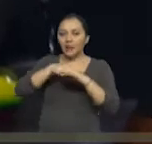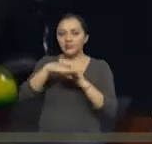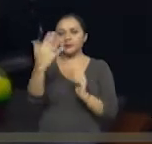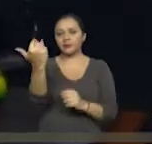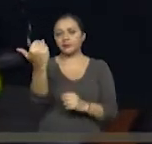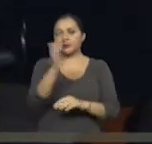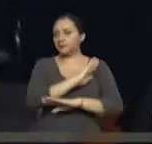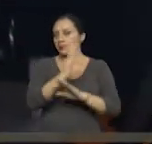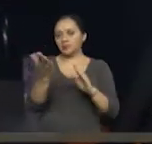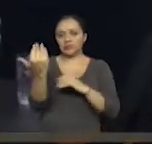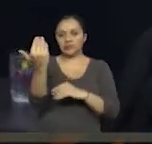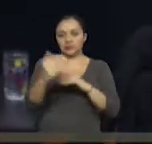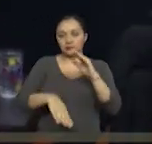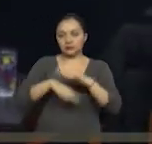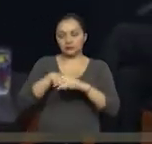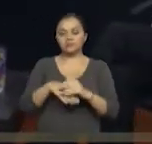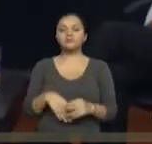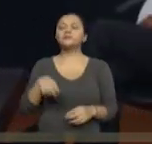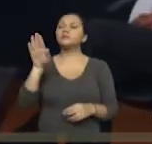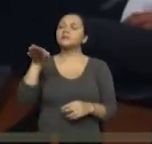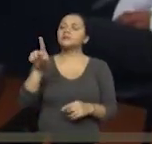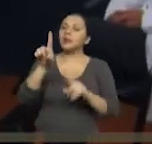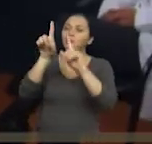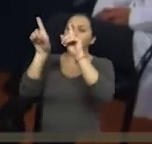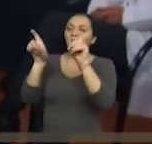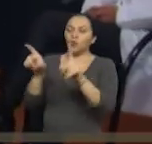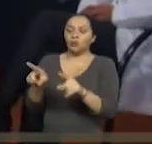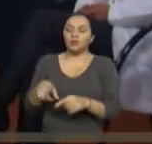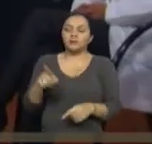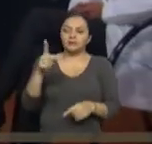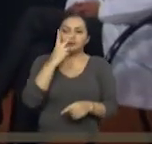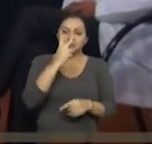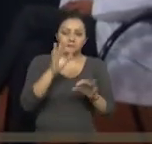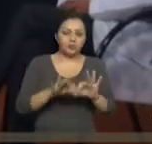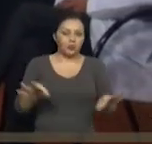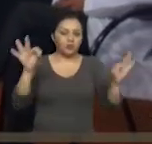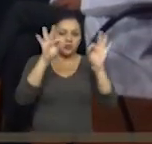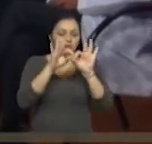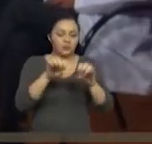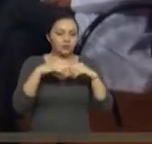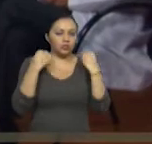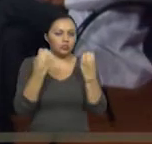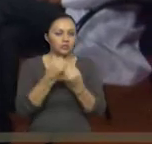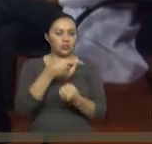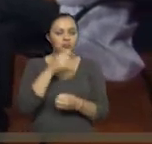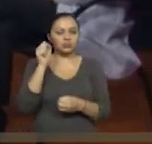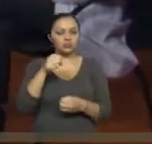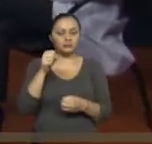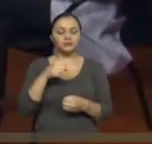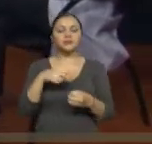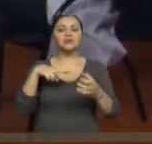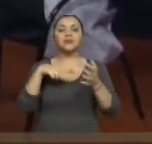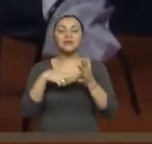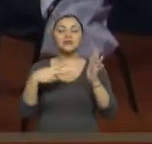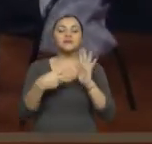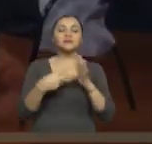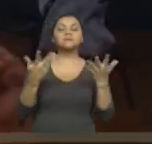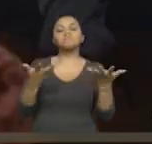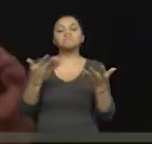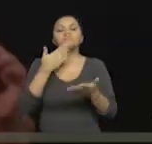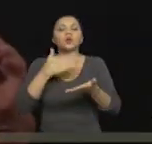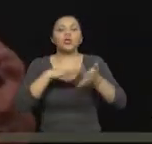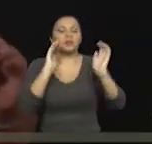15 puntos, perfecto. Islandia, aquí vemos realmente el peso importante que tiene la valoración del trabajo social. Es decir, que si alguien tiene un